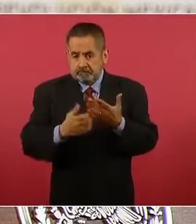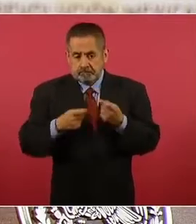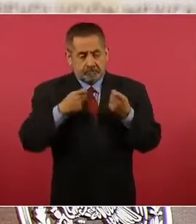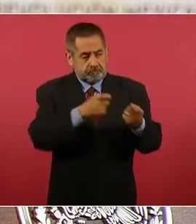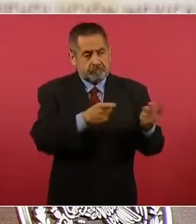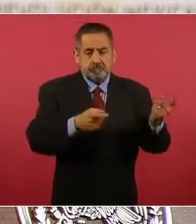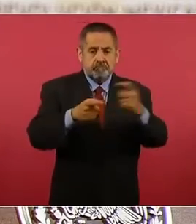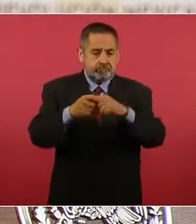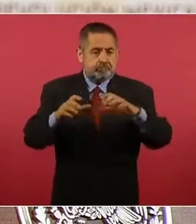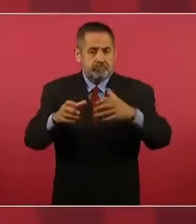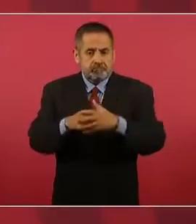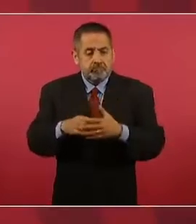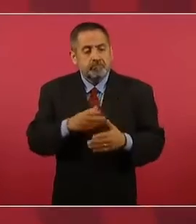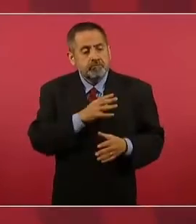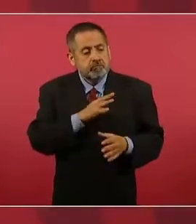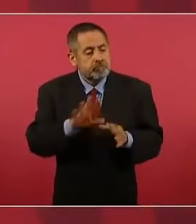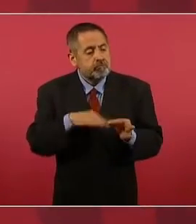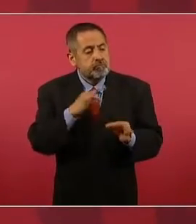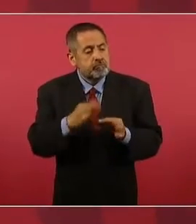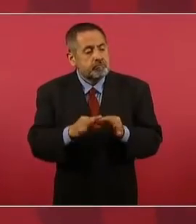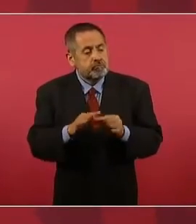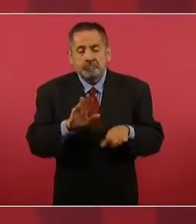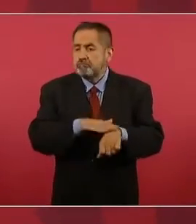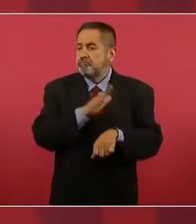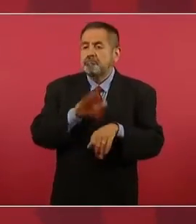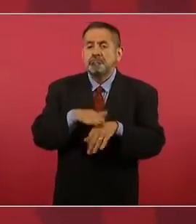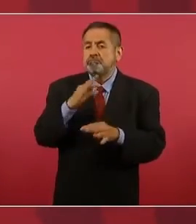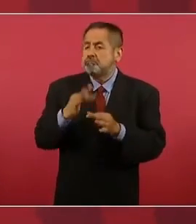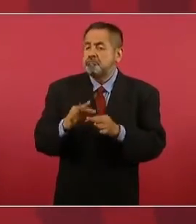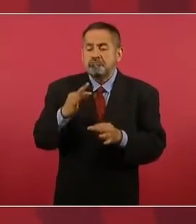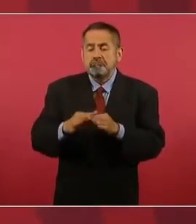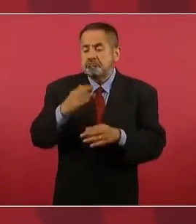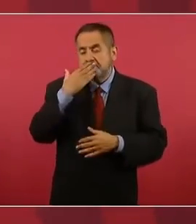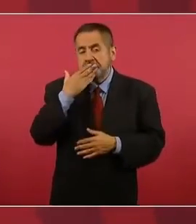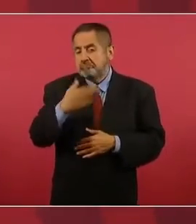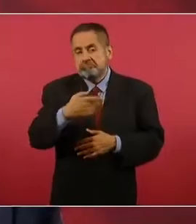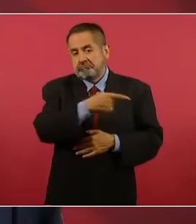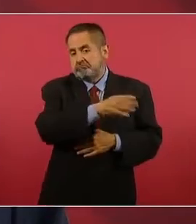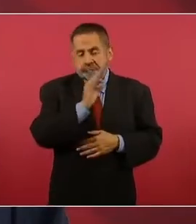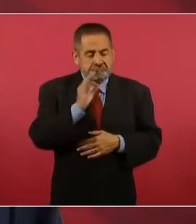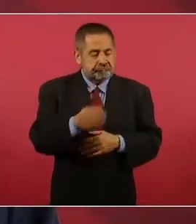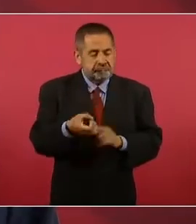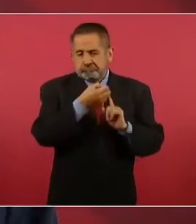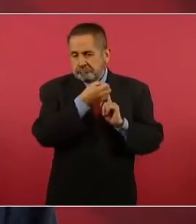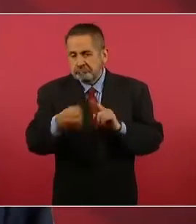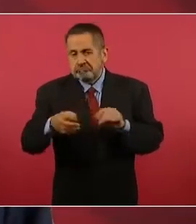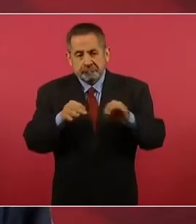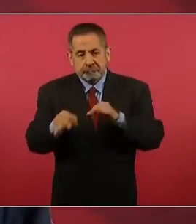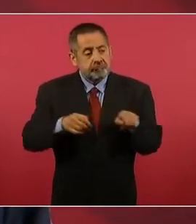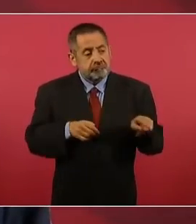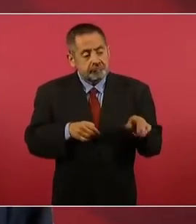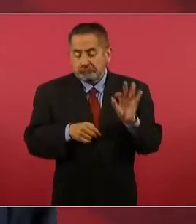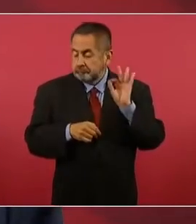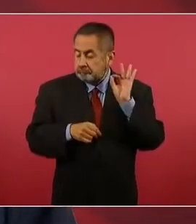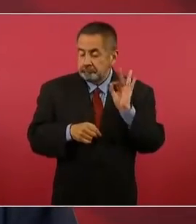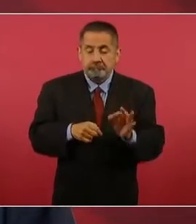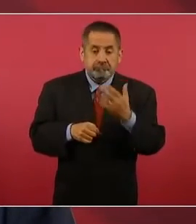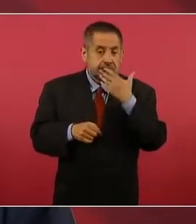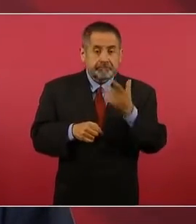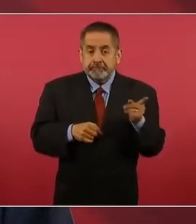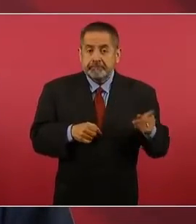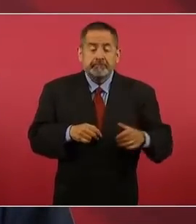Bocas, que están cumpliendo, están haciendo bien el trabajo